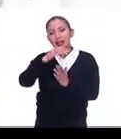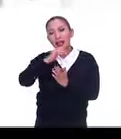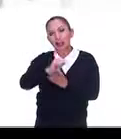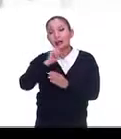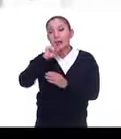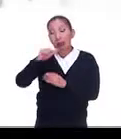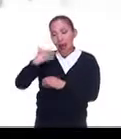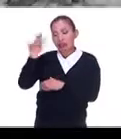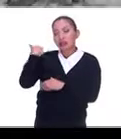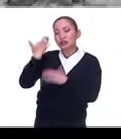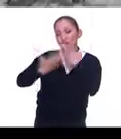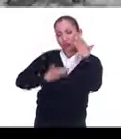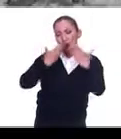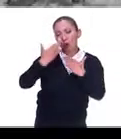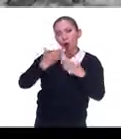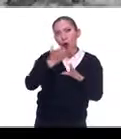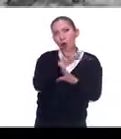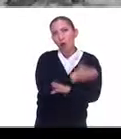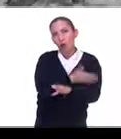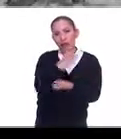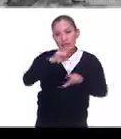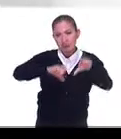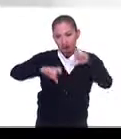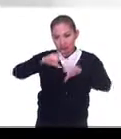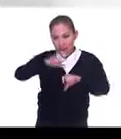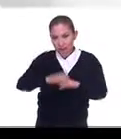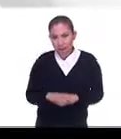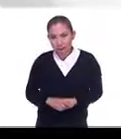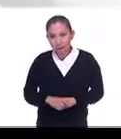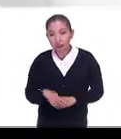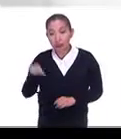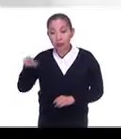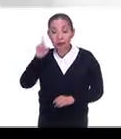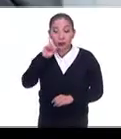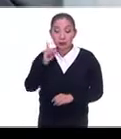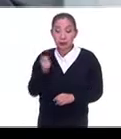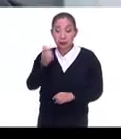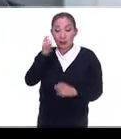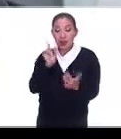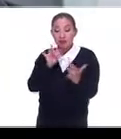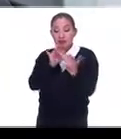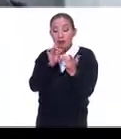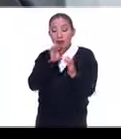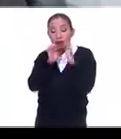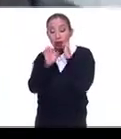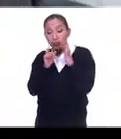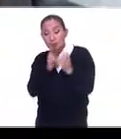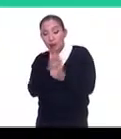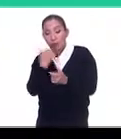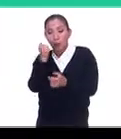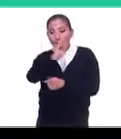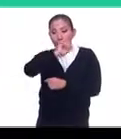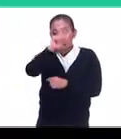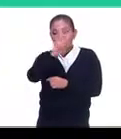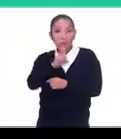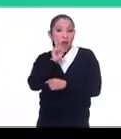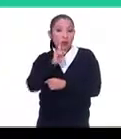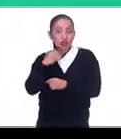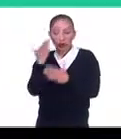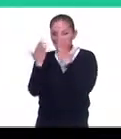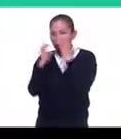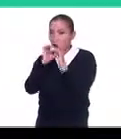una carrera, la carrera de química. Fue mi primer contacto con el periodismo de manera profesional. Yo estudiaba